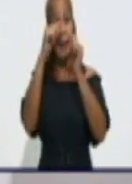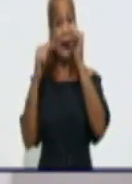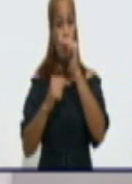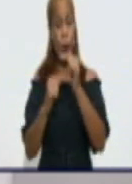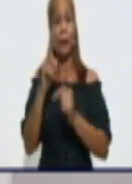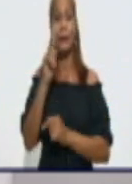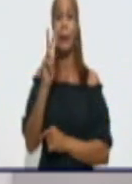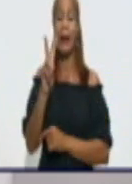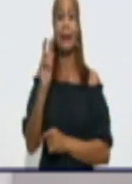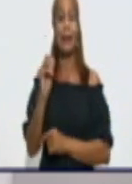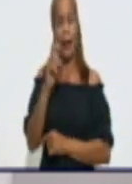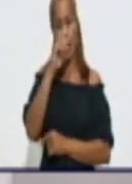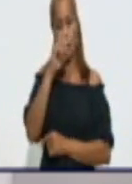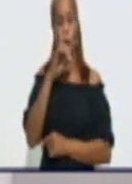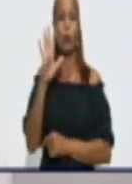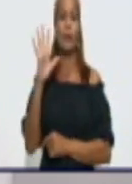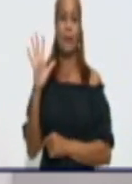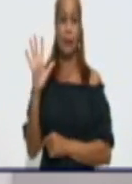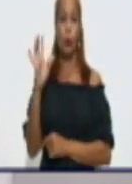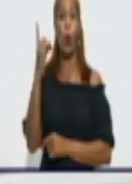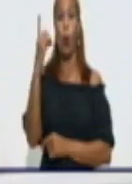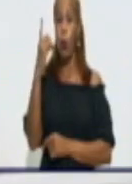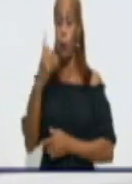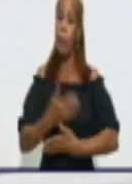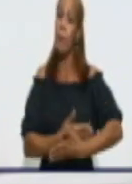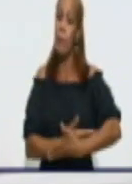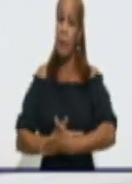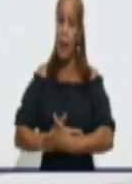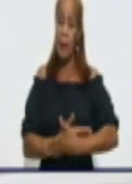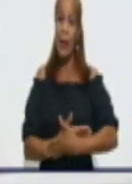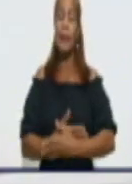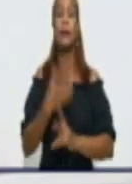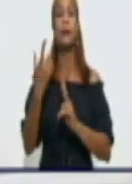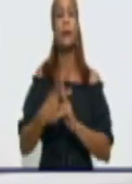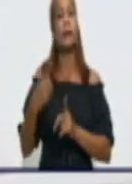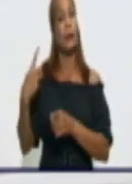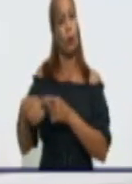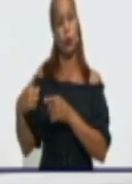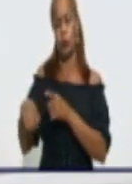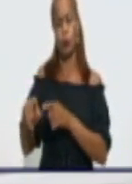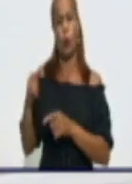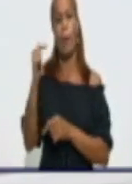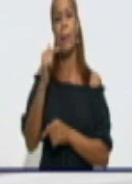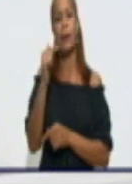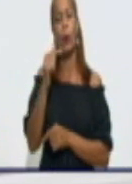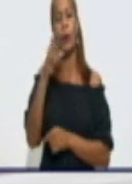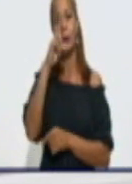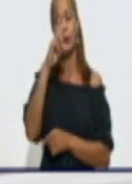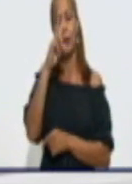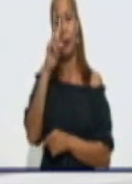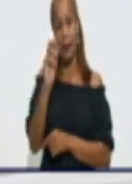fueron 5, uno de ellos en la edad pediátrica y el resto, bueno, en menores de 20 años.